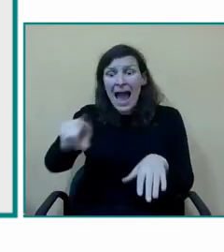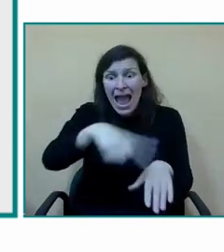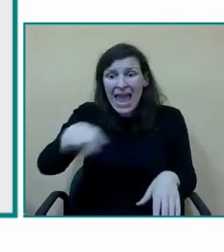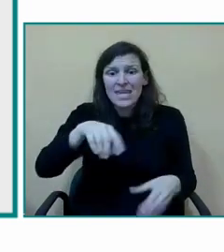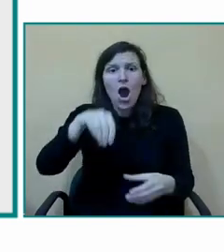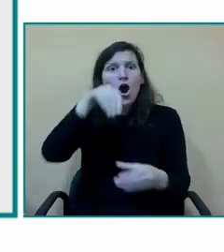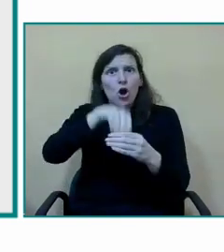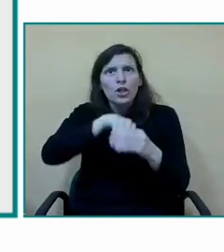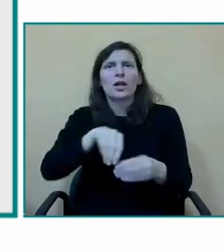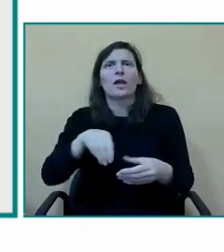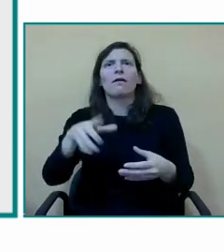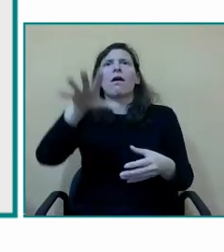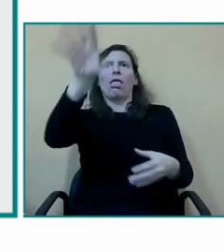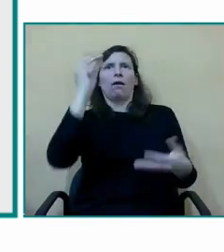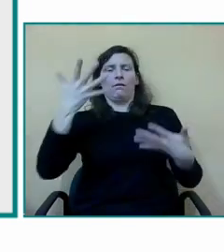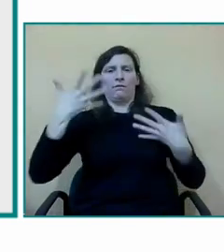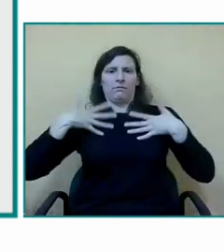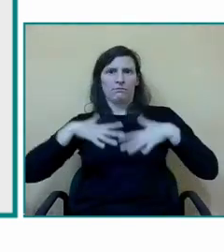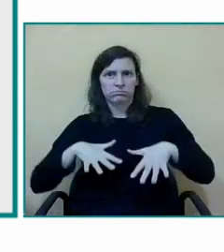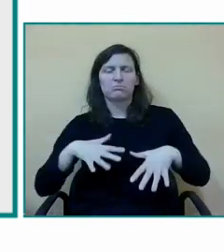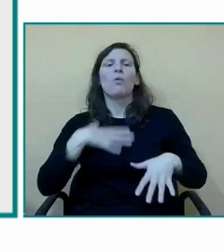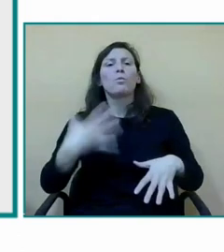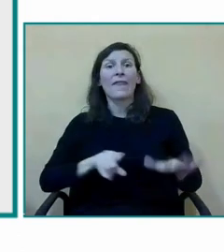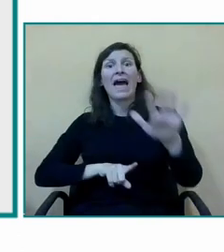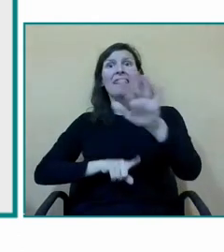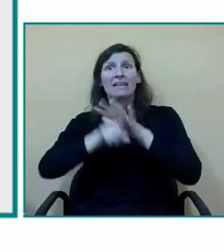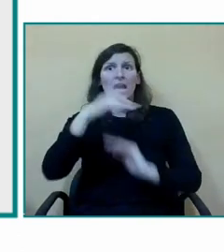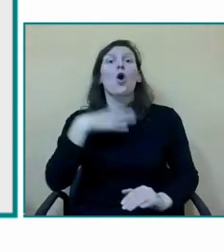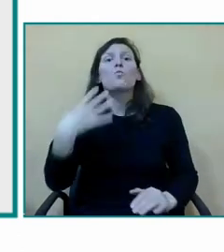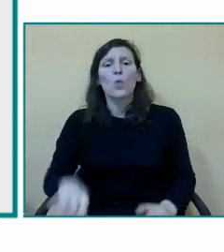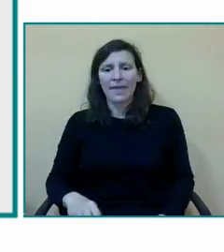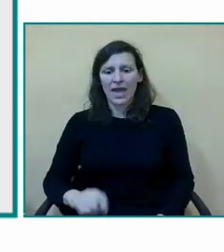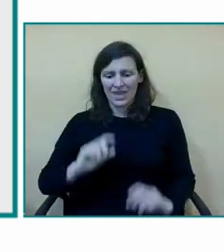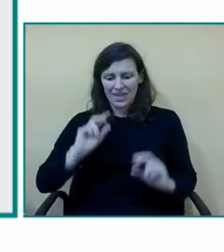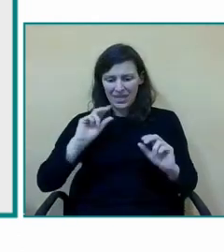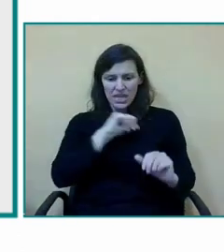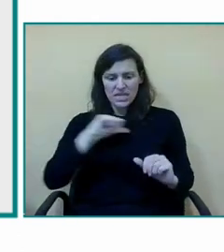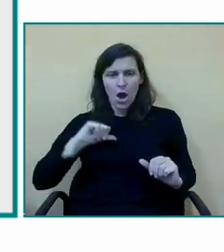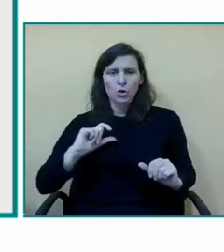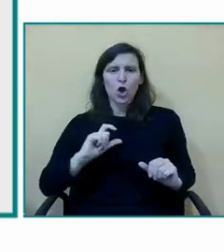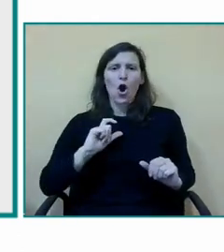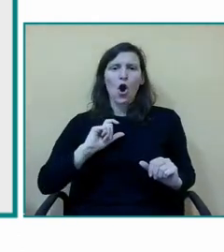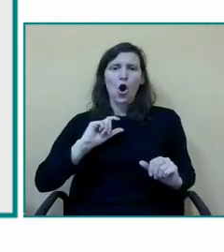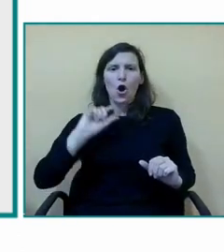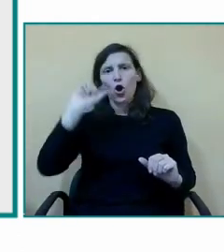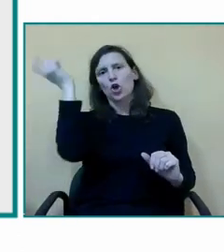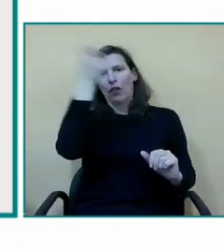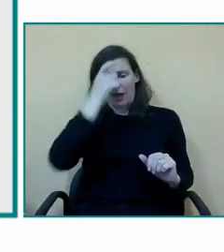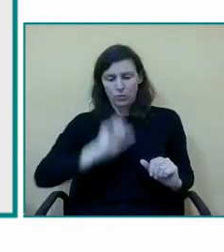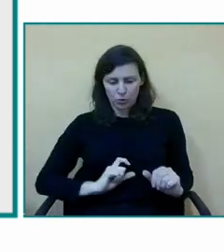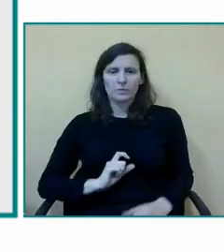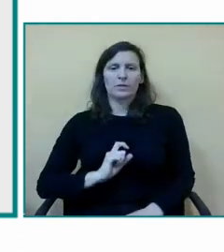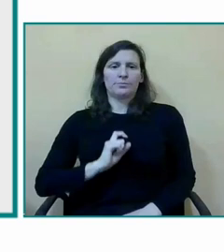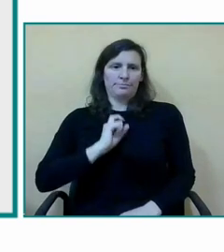armónico de su autoconcepto y su autoestima todo ello va a estar presente tanto en el aula